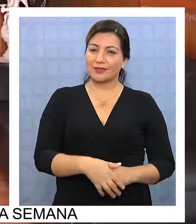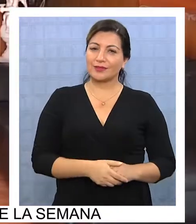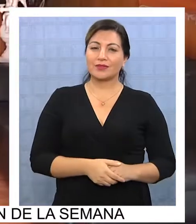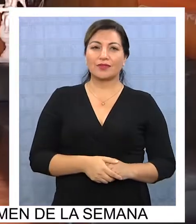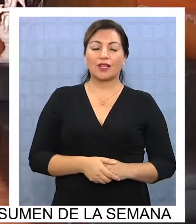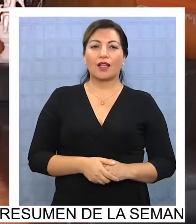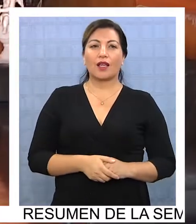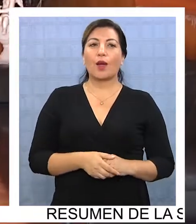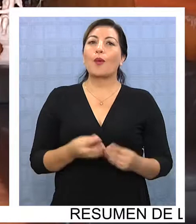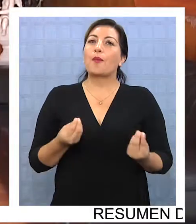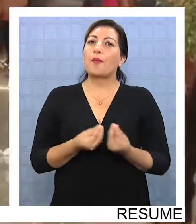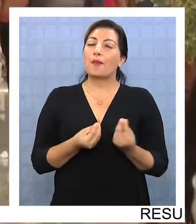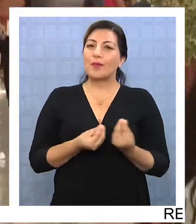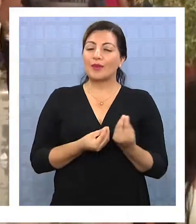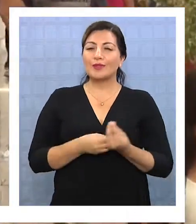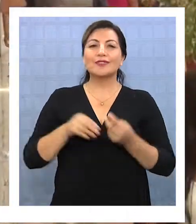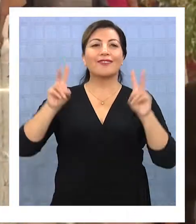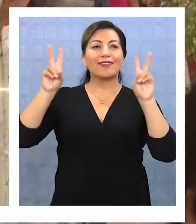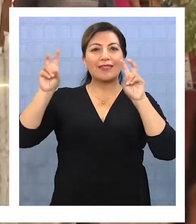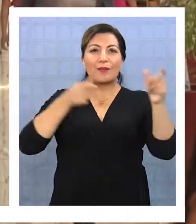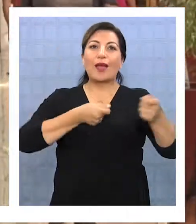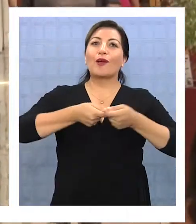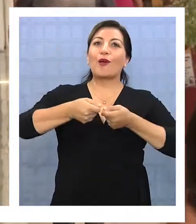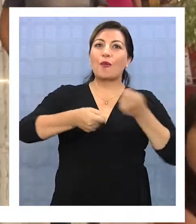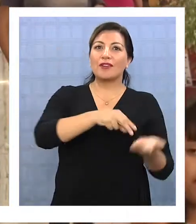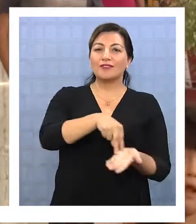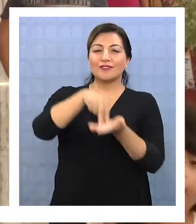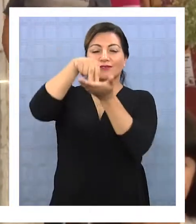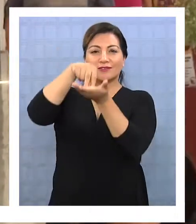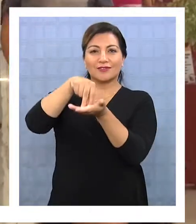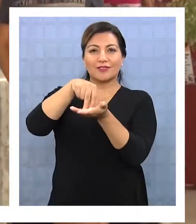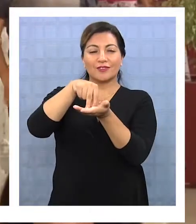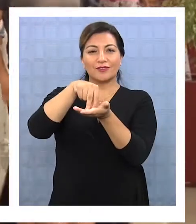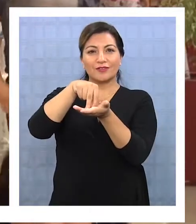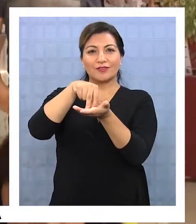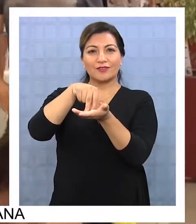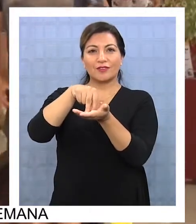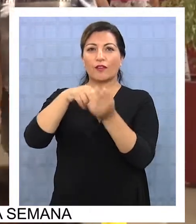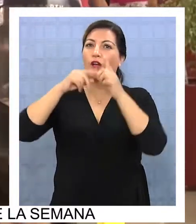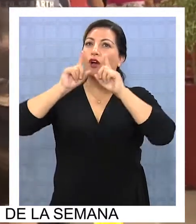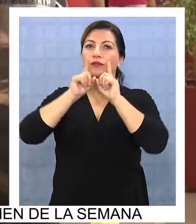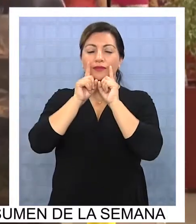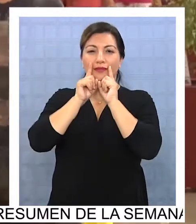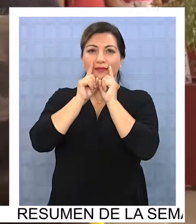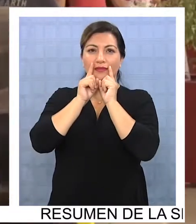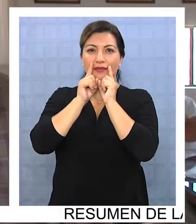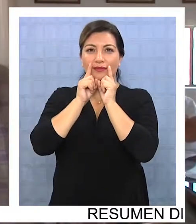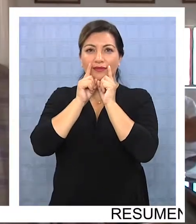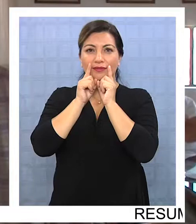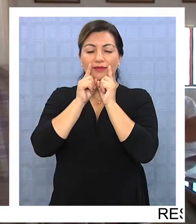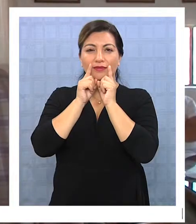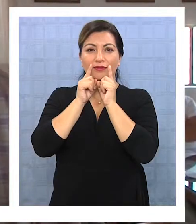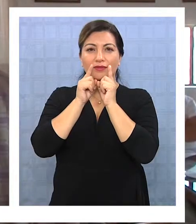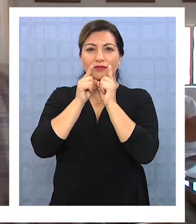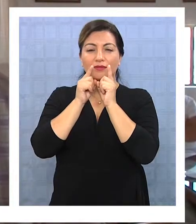Han movido mucho lo que significa el sector comercial de la zona franca, el sector hotelero, el